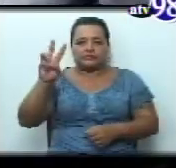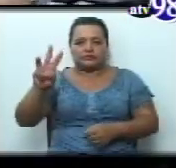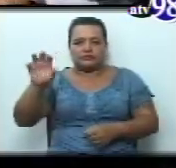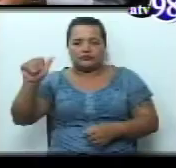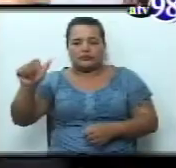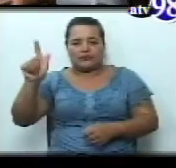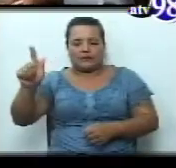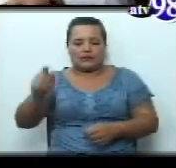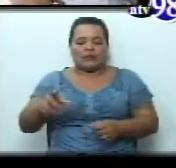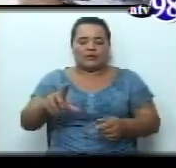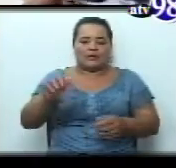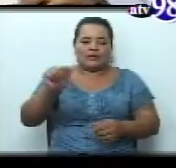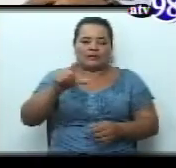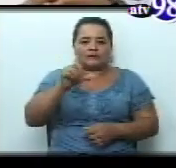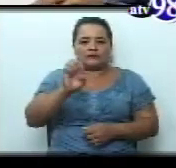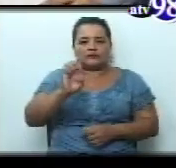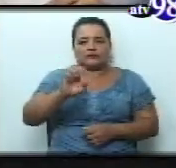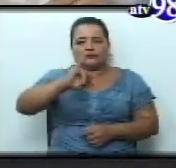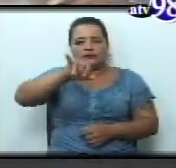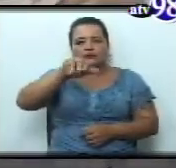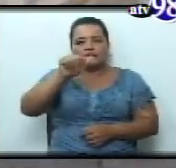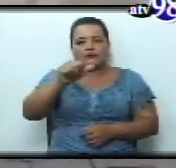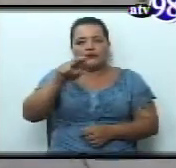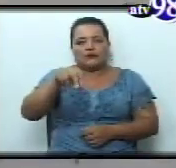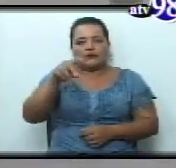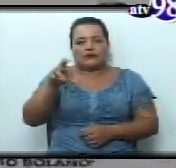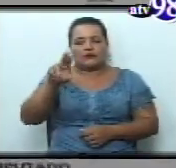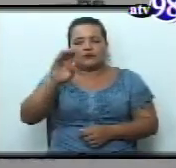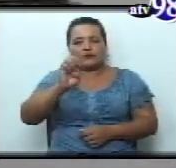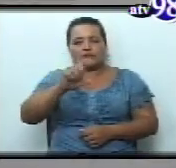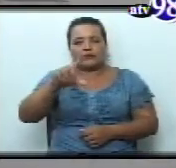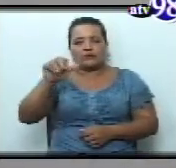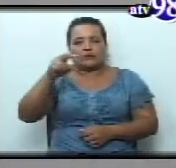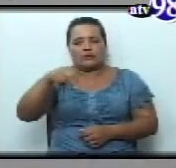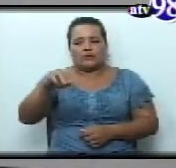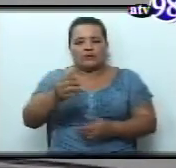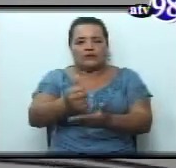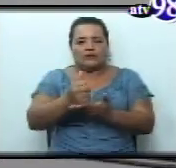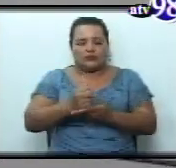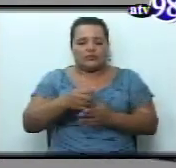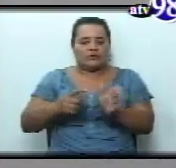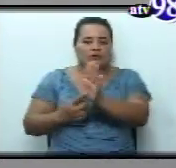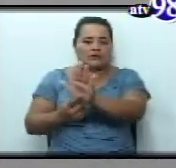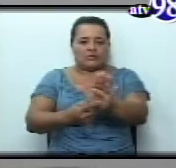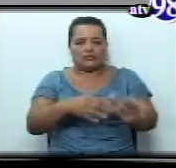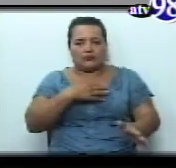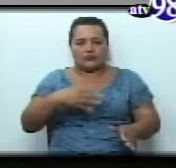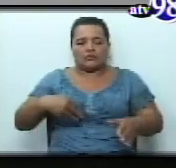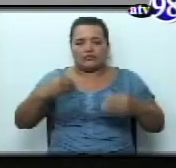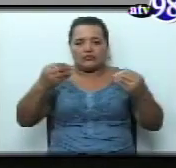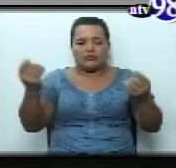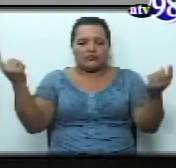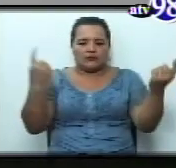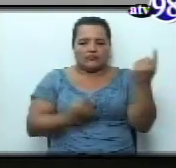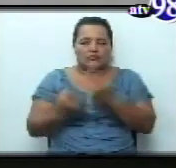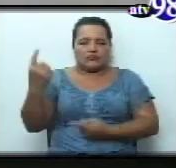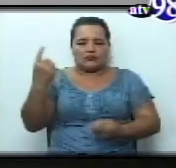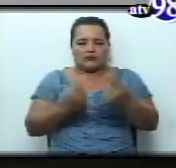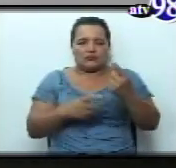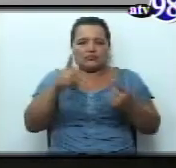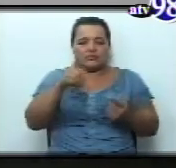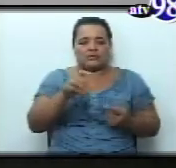diputado Alejandro Bolaños presentó estas iniciativas acompañado de trabajadores de la educación y de extrabajadores de la empresa Penwald.